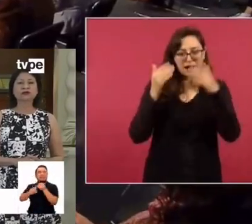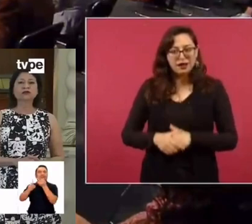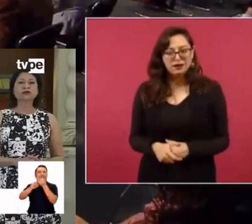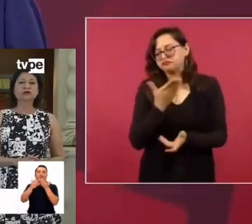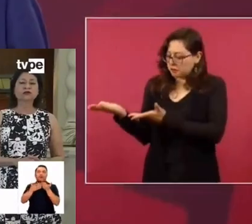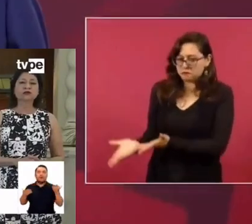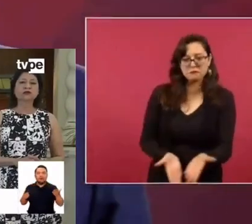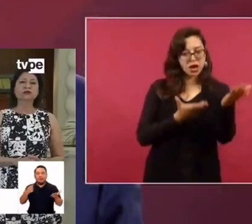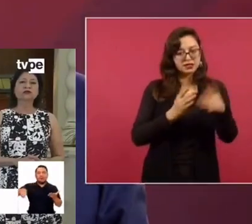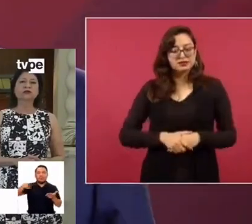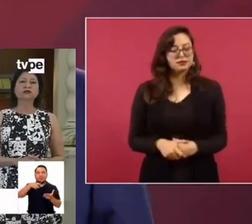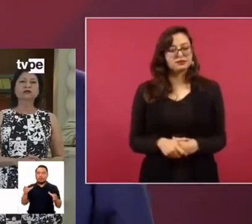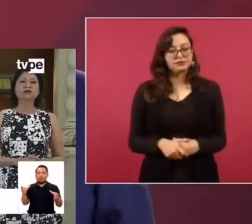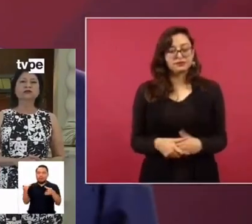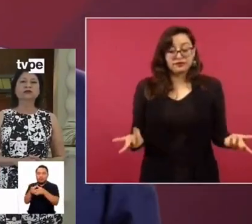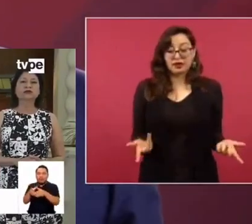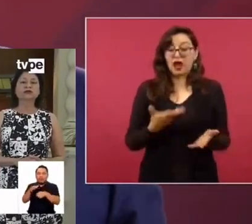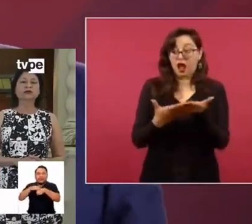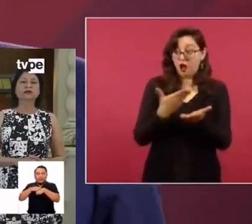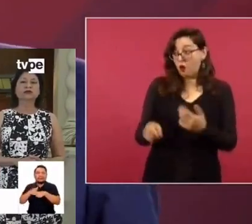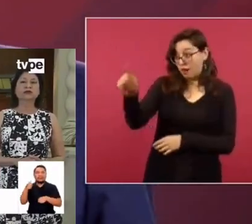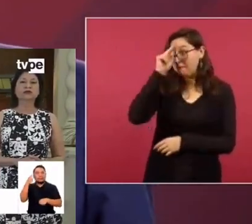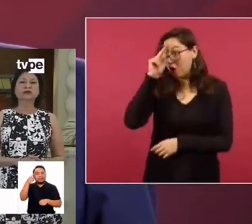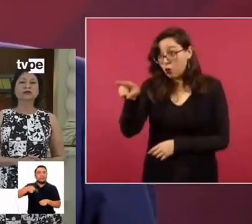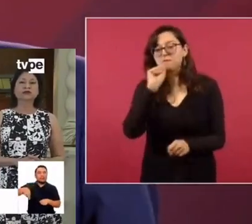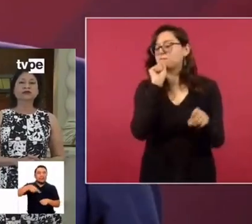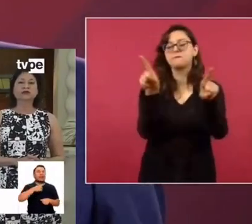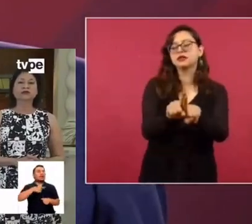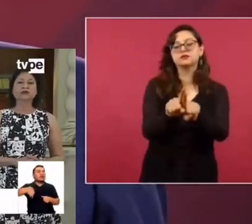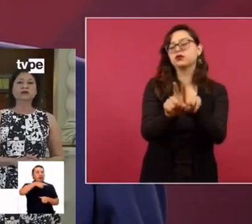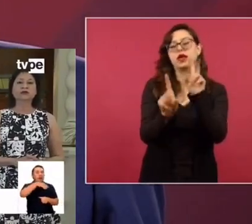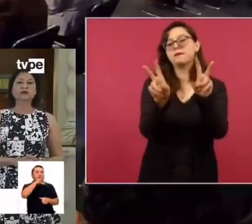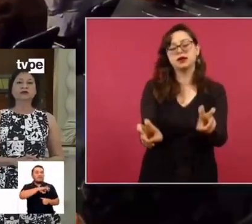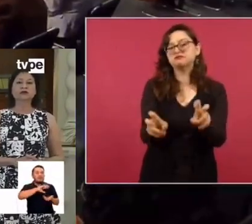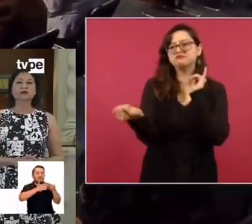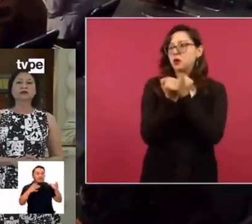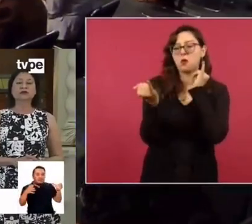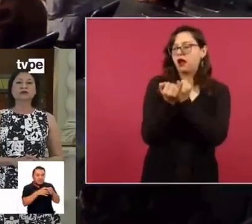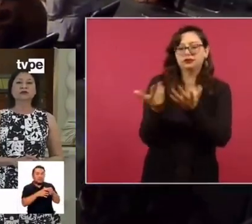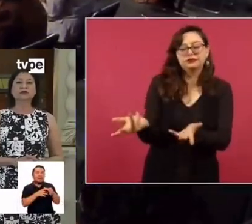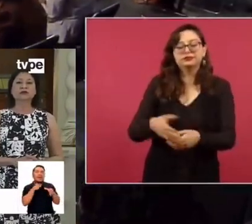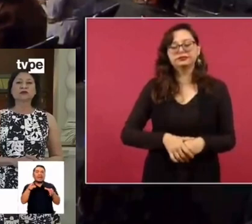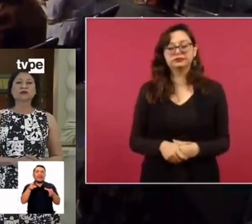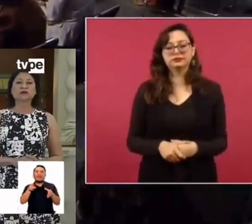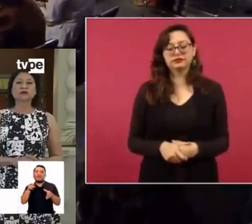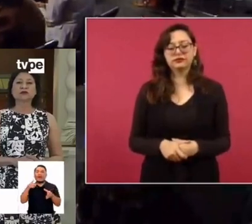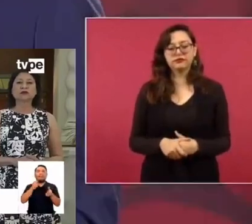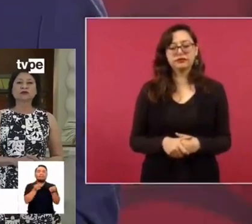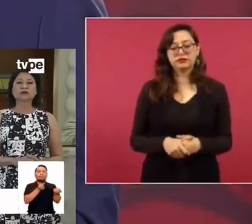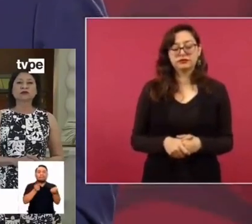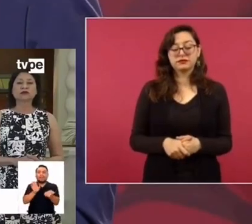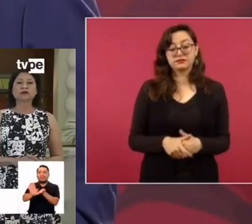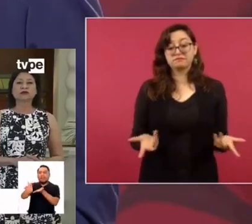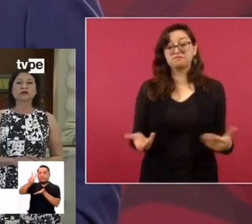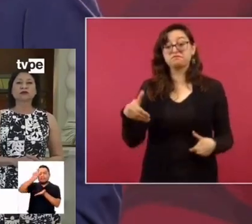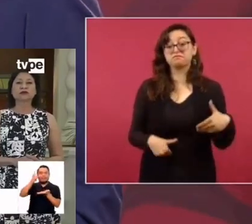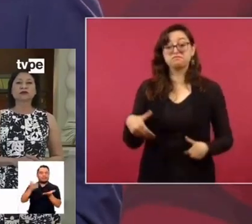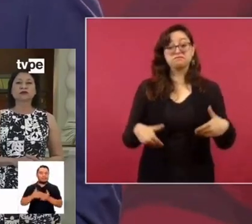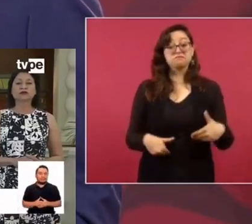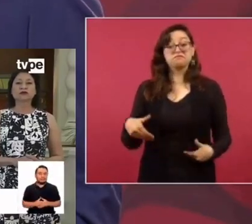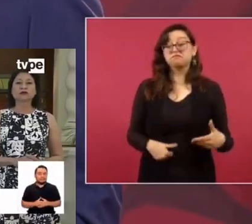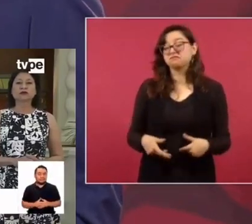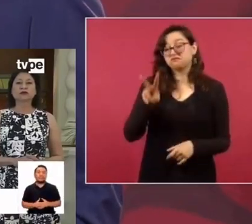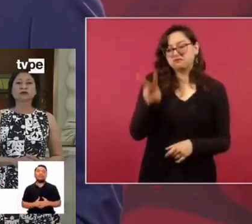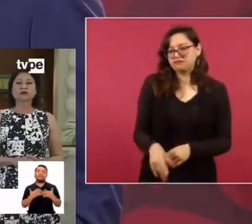privatización es lo mismo. Entonces es algo parecido a lo que está sucediendo en el Perú. Entonces molesta, indigna,